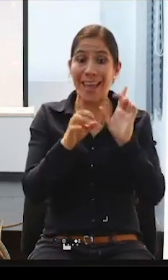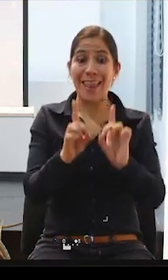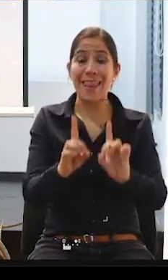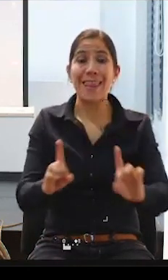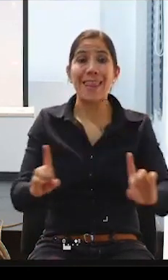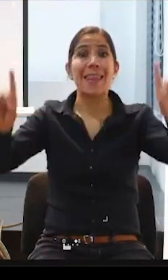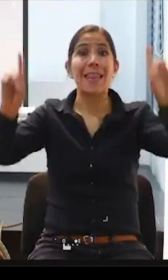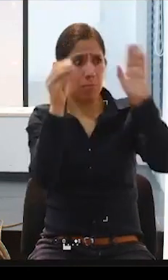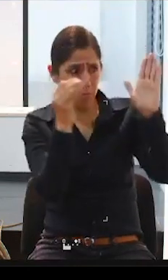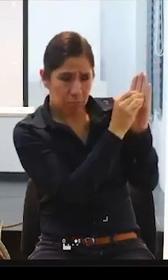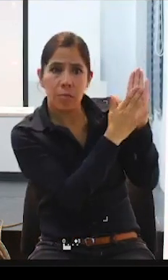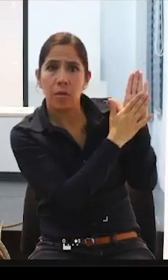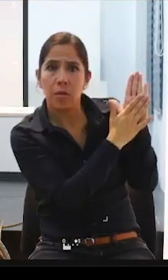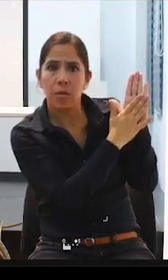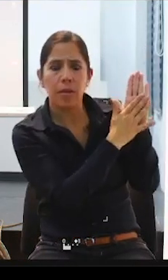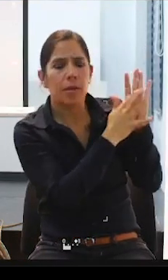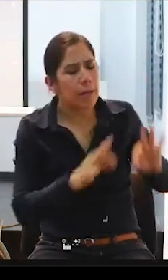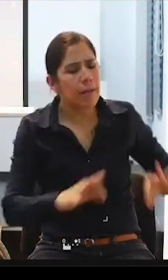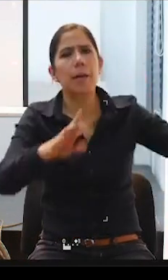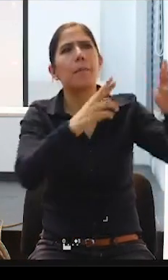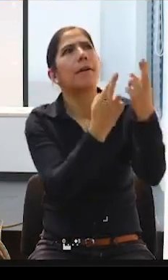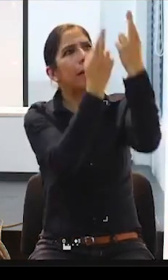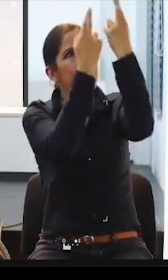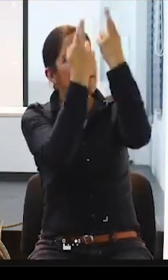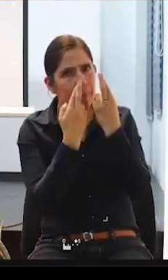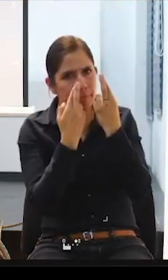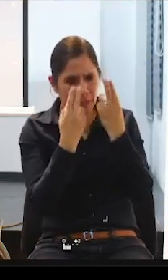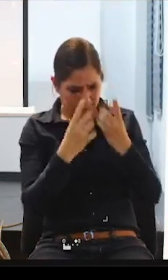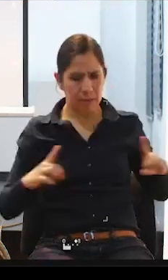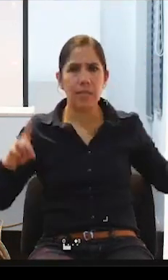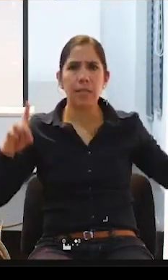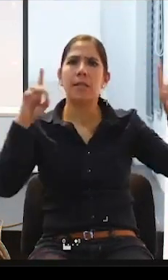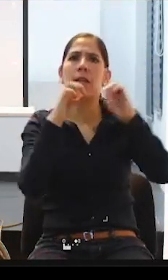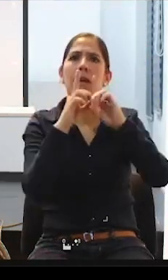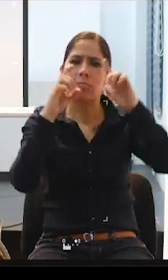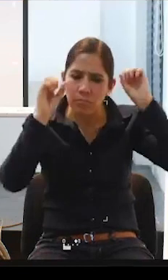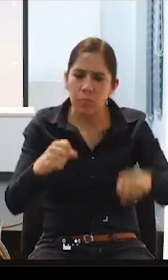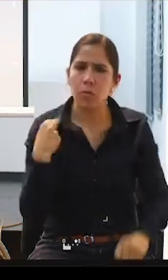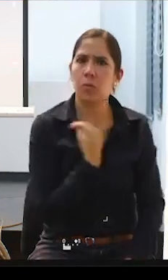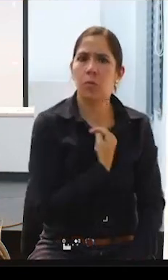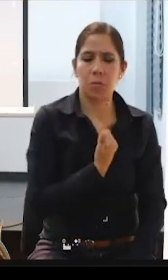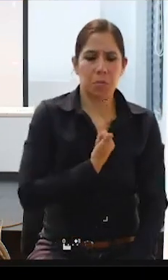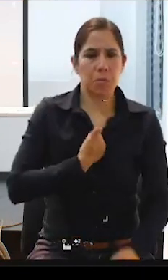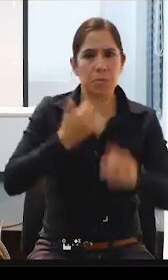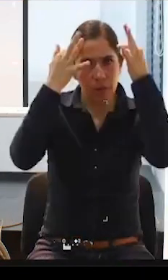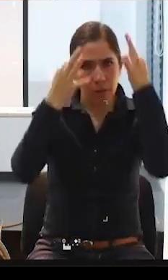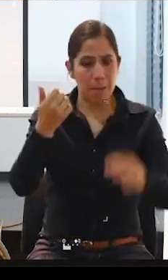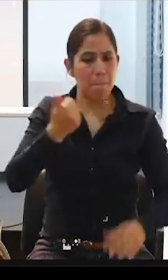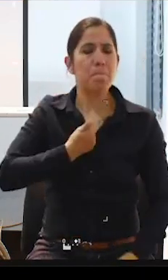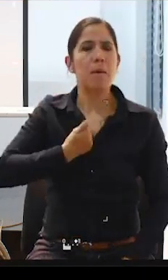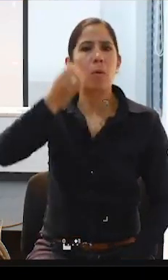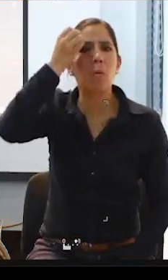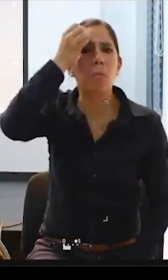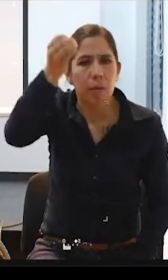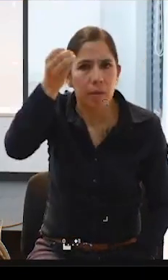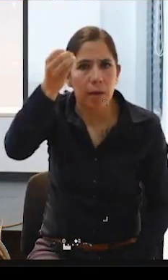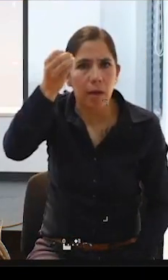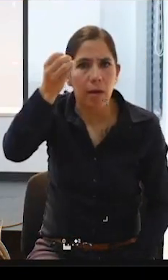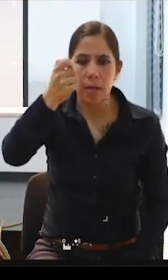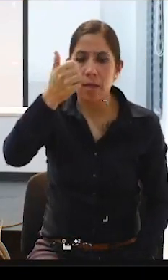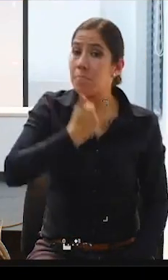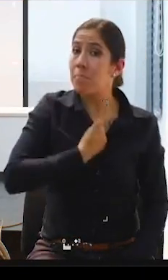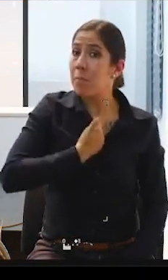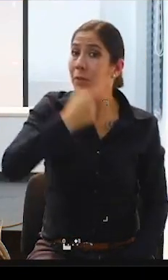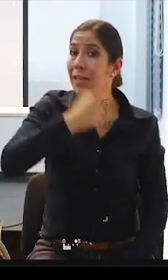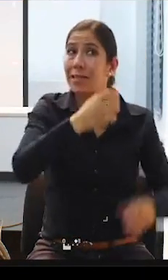respetar esa dignidad para poder opinar, para poder decidir por nosotros mismos y también para ser educados y que nuestros familiares se